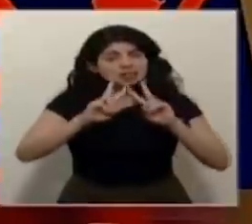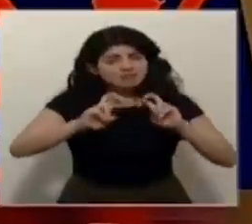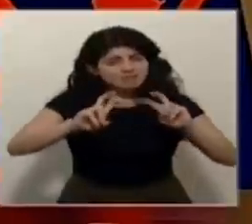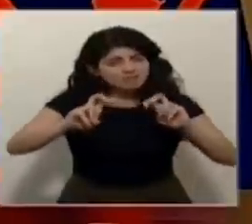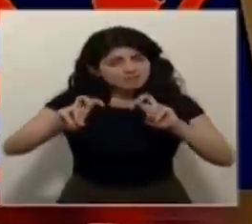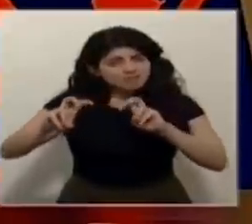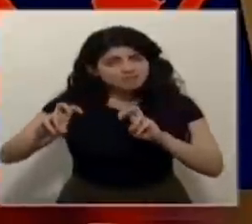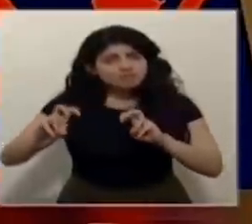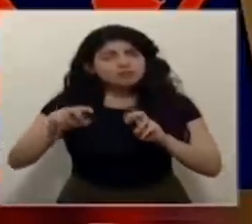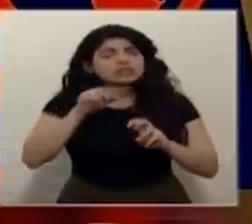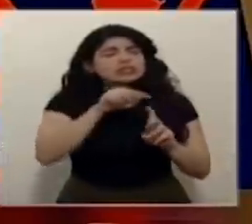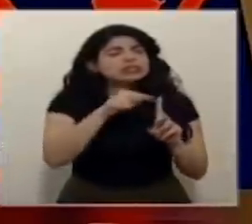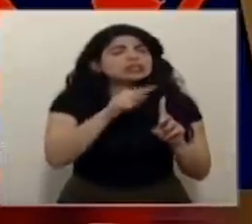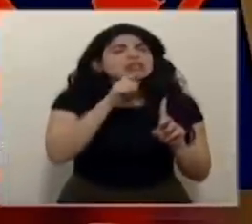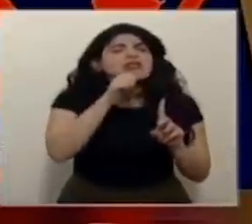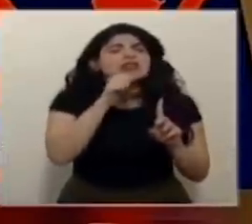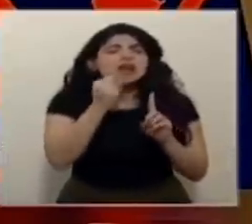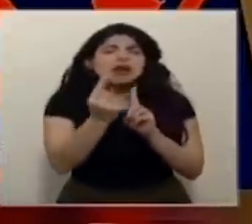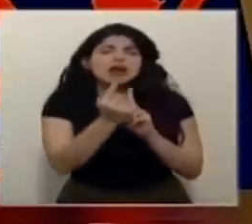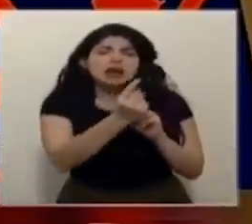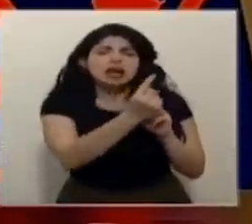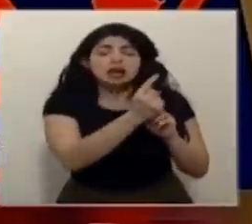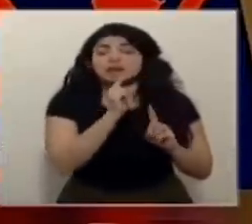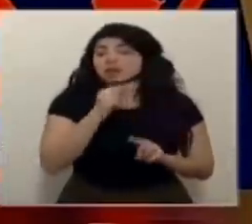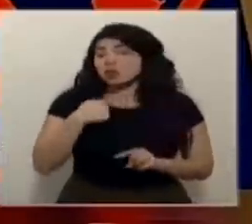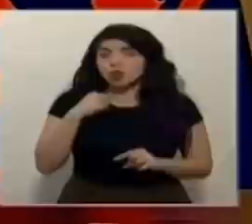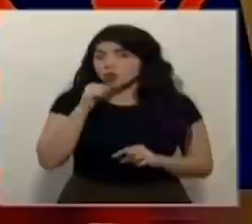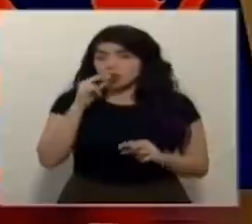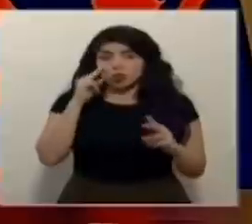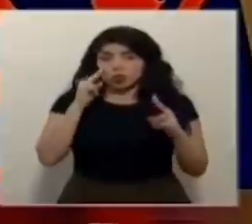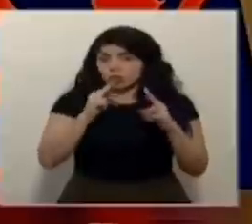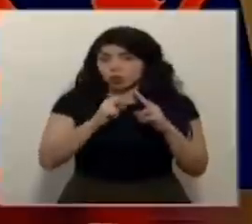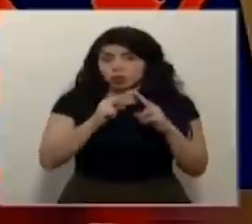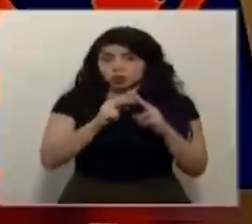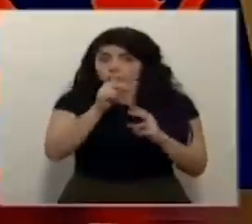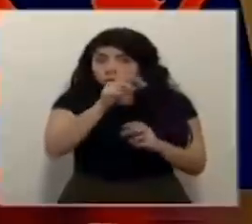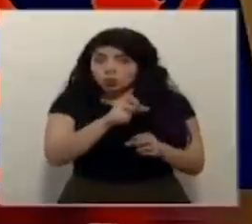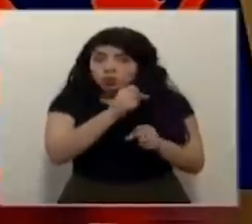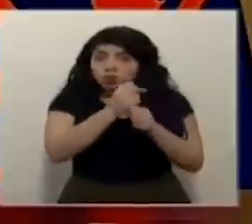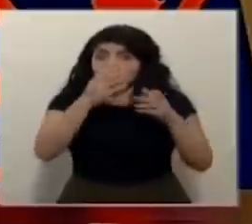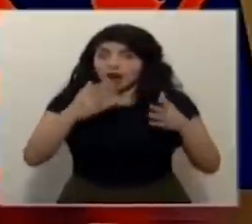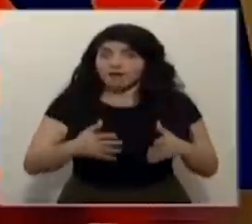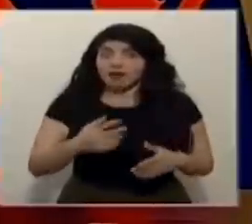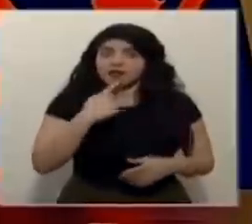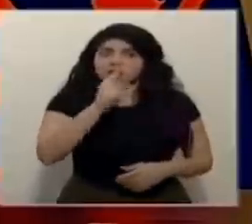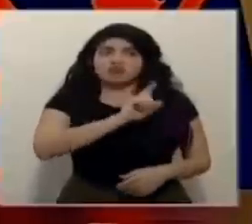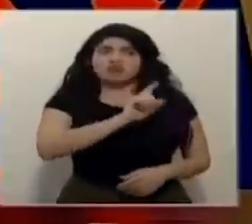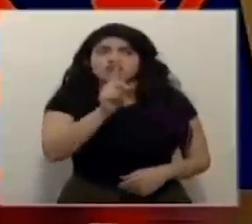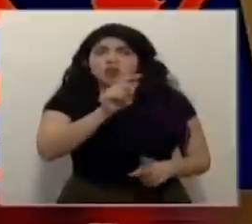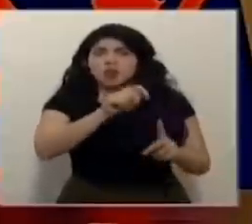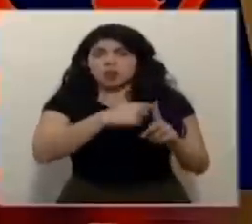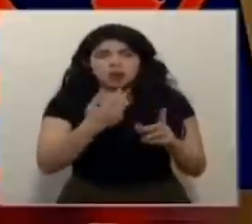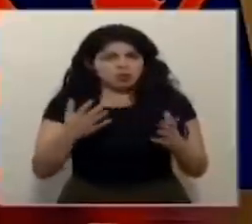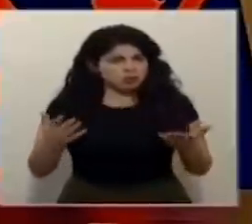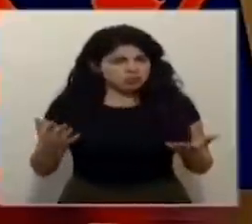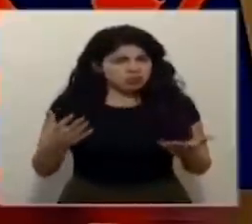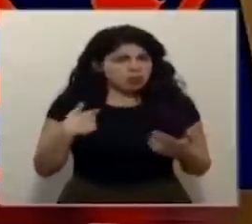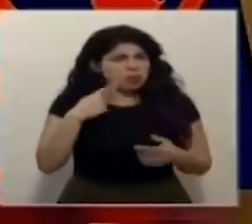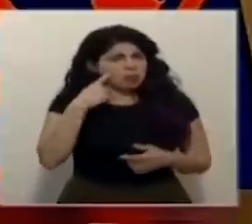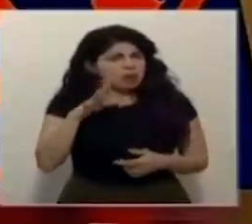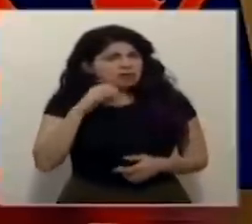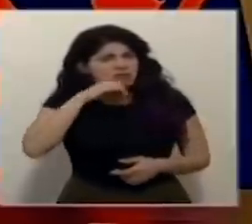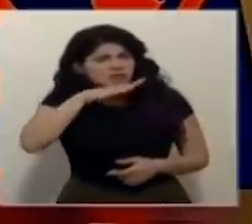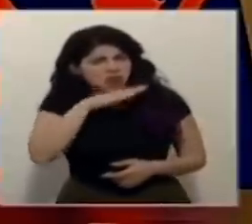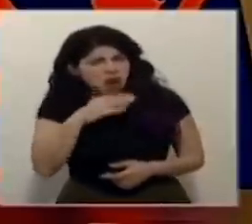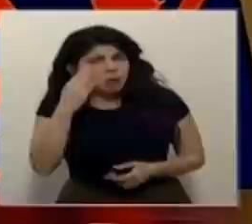del análisis del nexo no conozco ningún caso en particular de funcionarios a los que se les haya negado realizar la prueba más bien me extraña porque